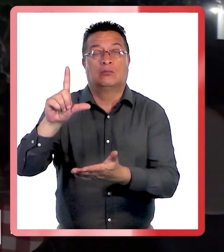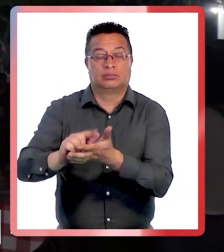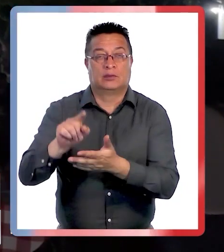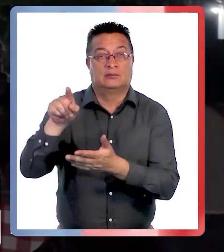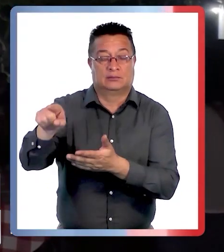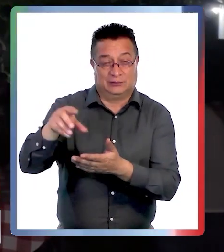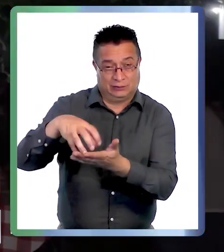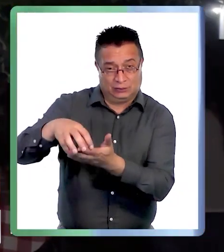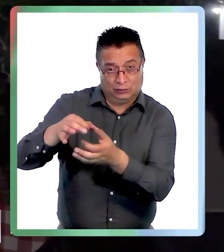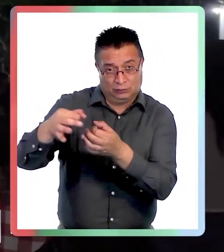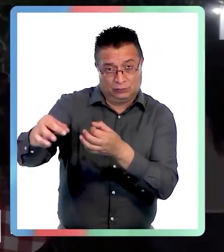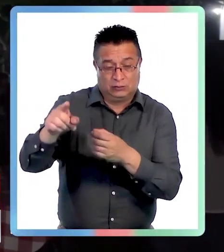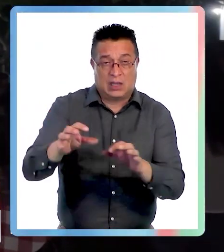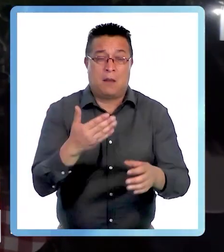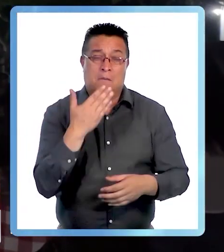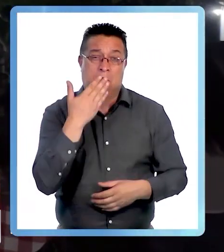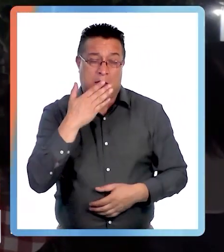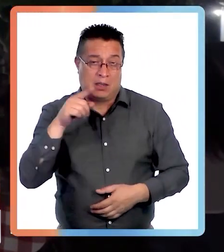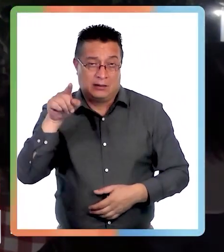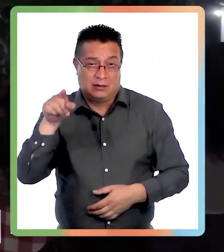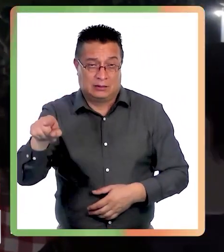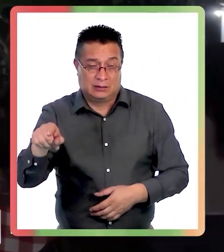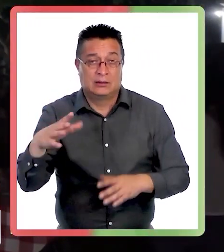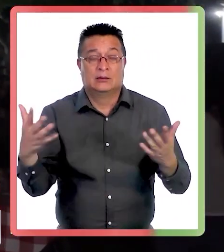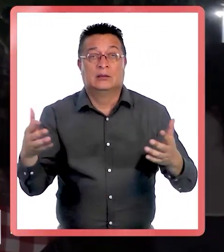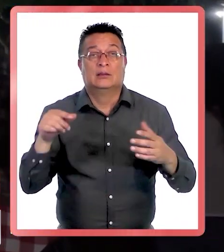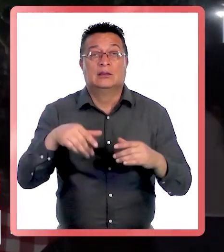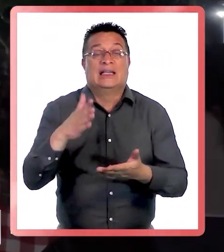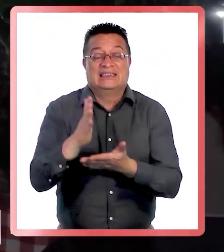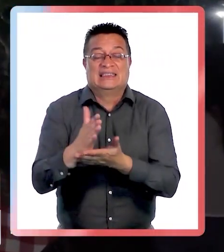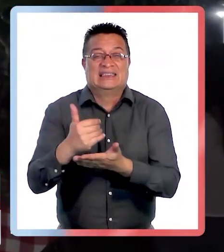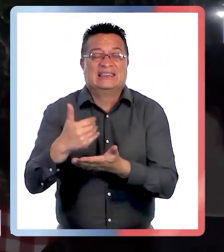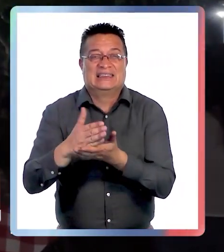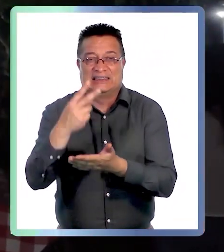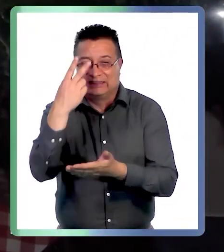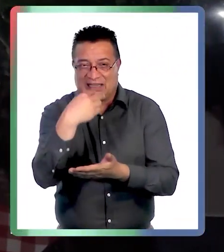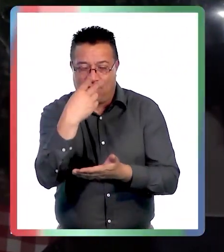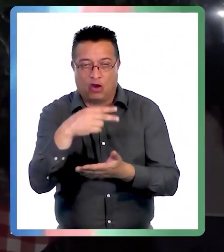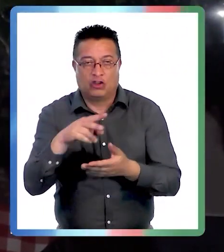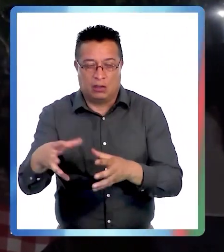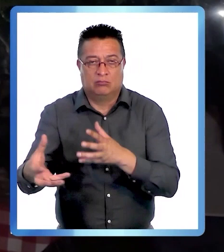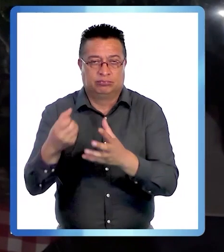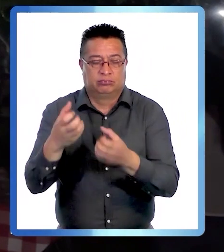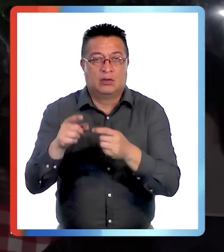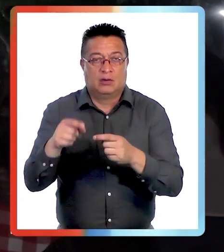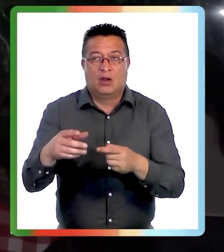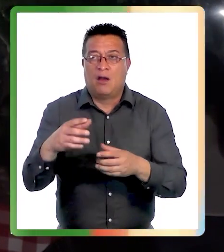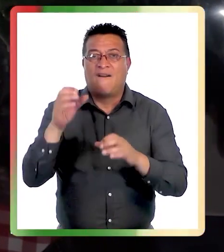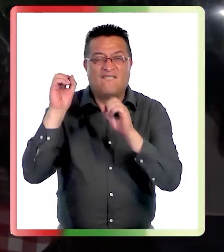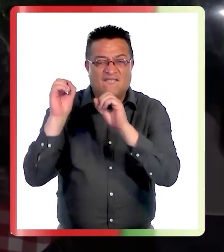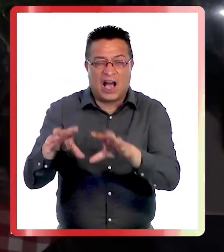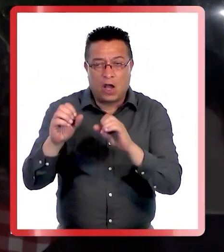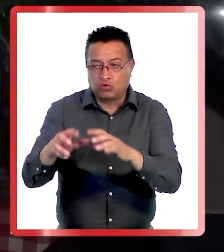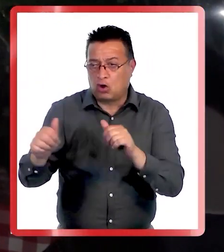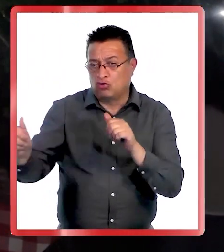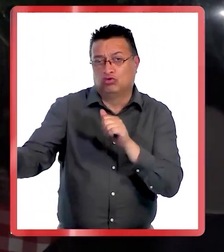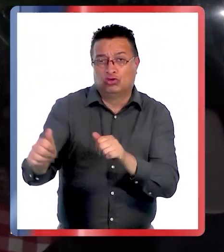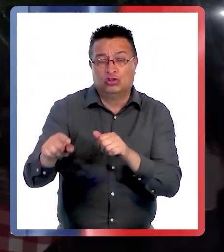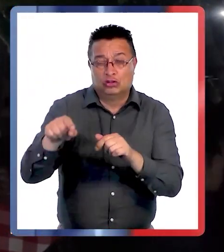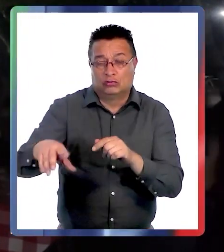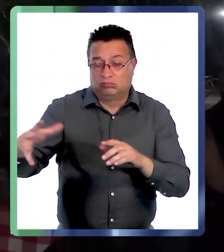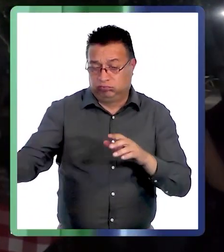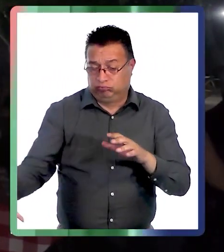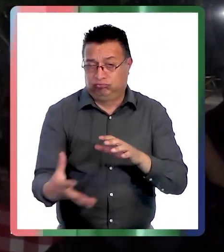Viznaga, que ya es un sector especializado en cebolla, donde con un vertedero en la cabecera de